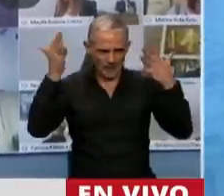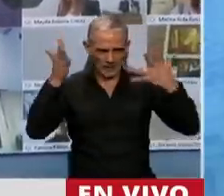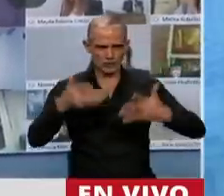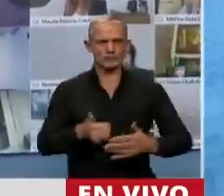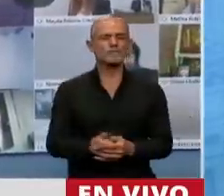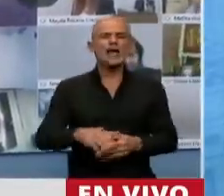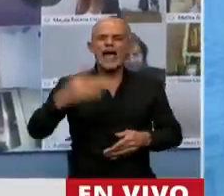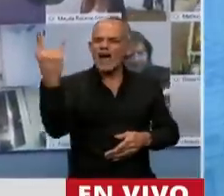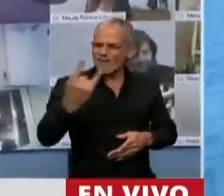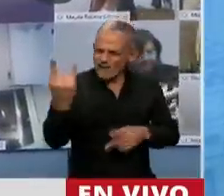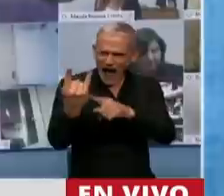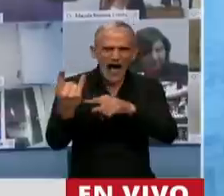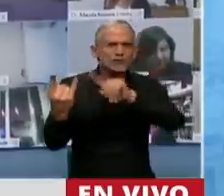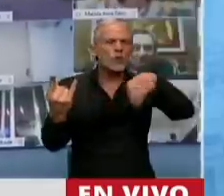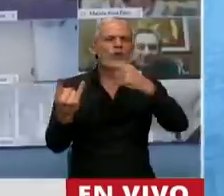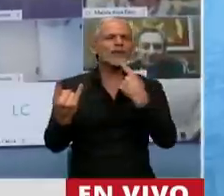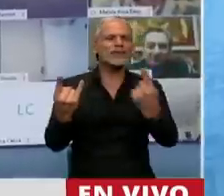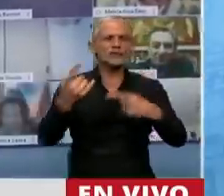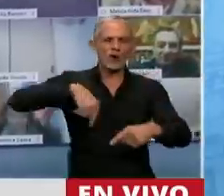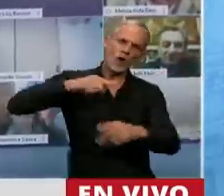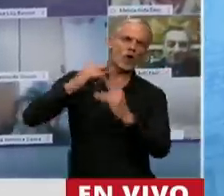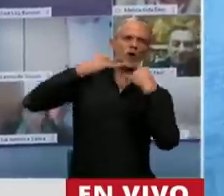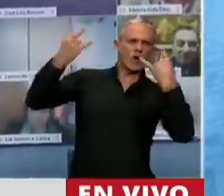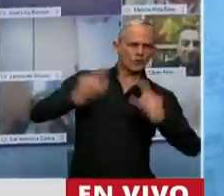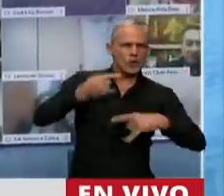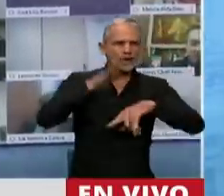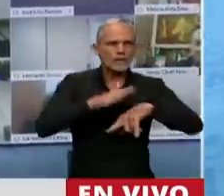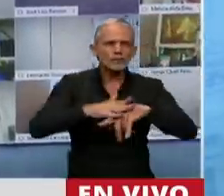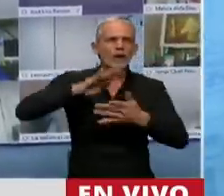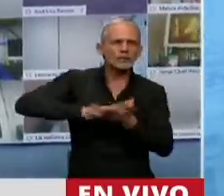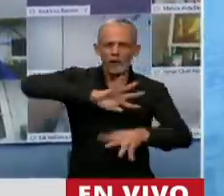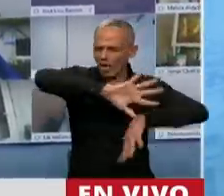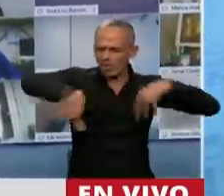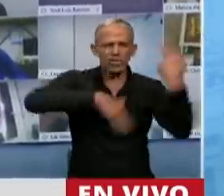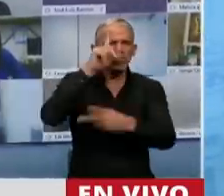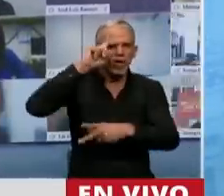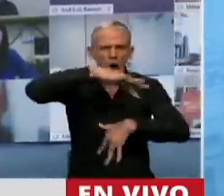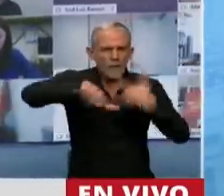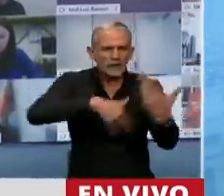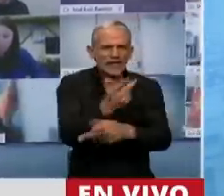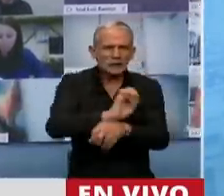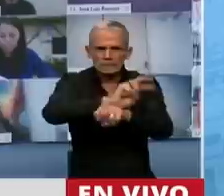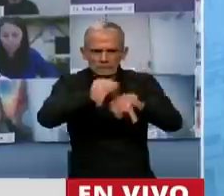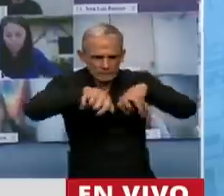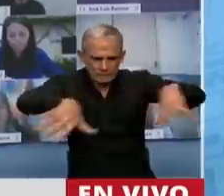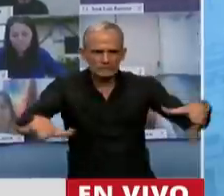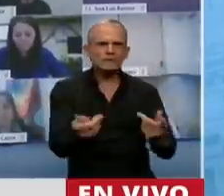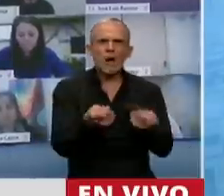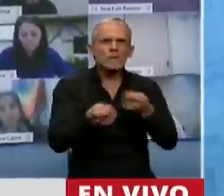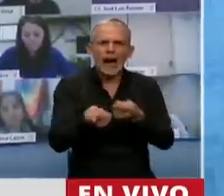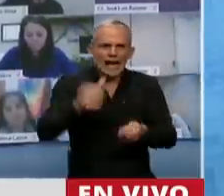Es falso decir que somos responsables del desastre sanitario que han armado y que no pueden controlar.